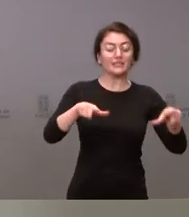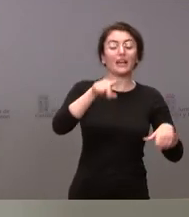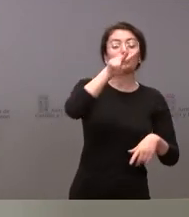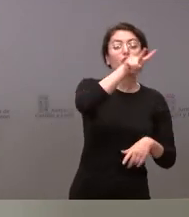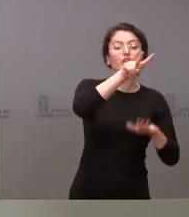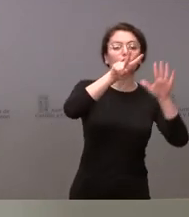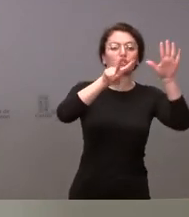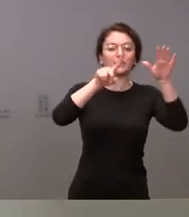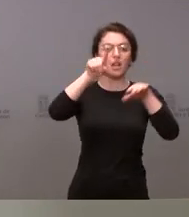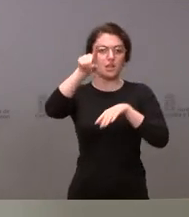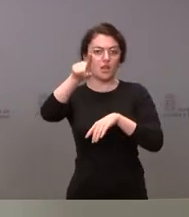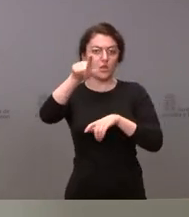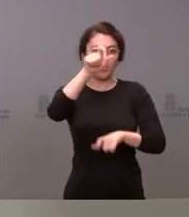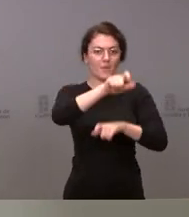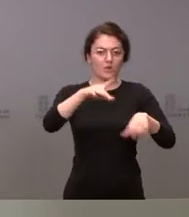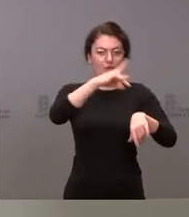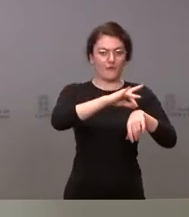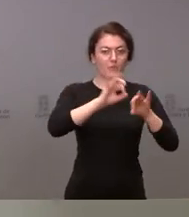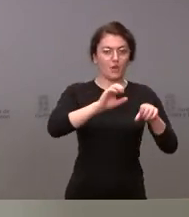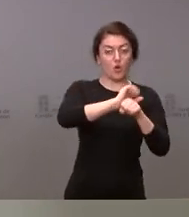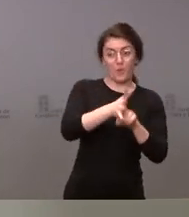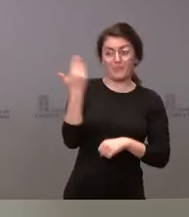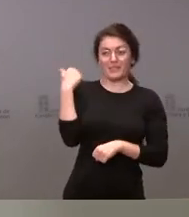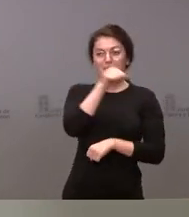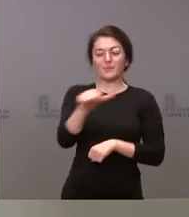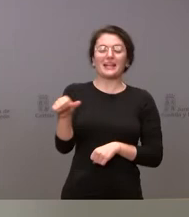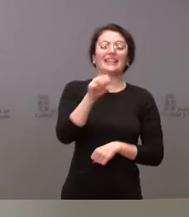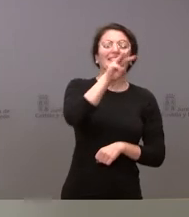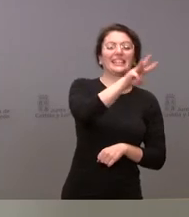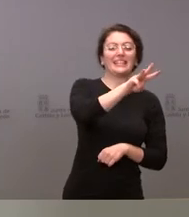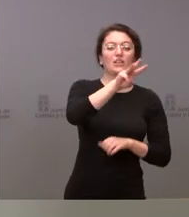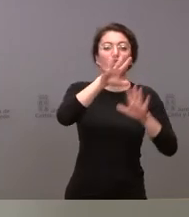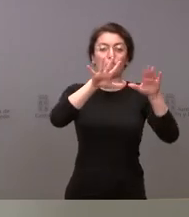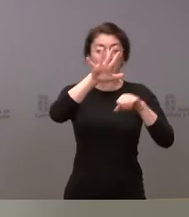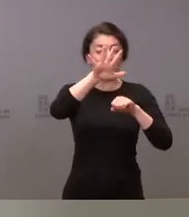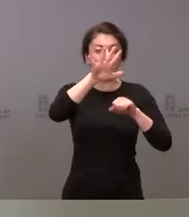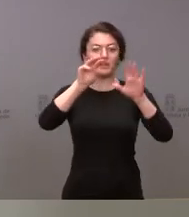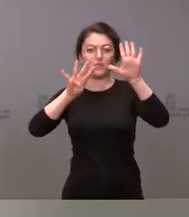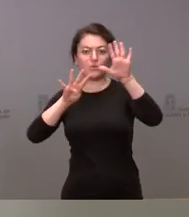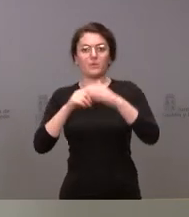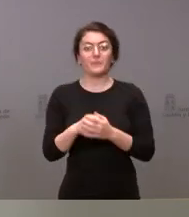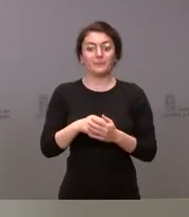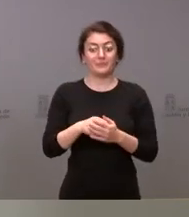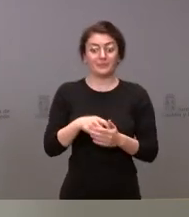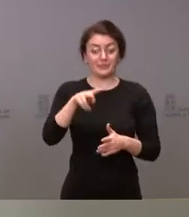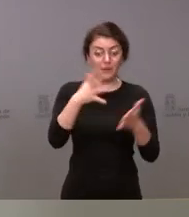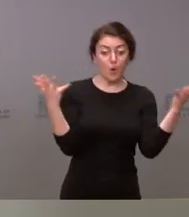Hace una semana eran 359. En unidades de críticos hay 32 personas en Castilla y León